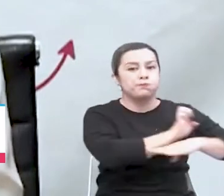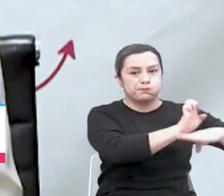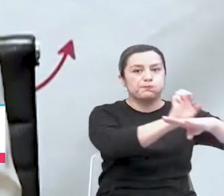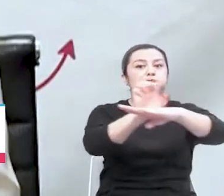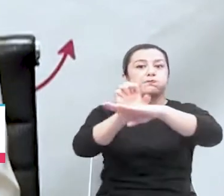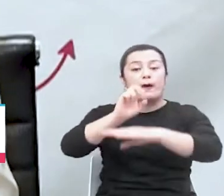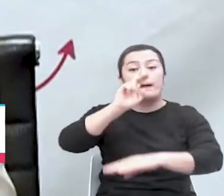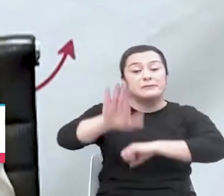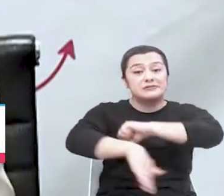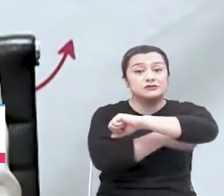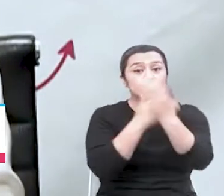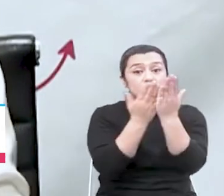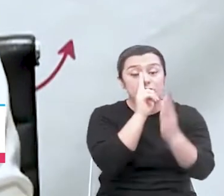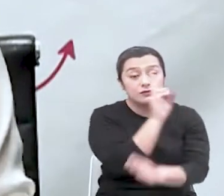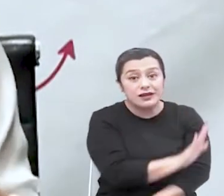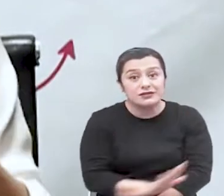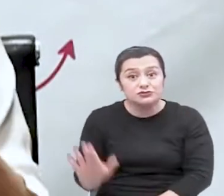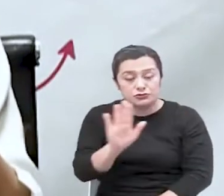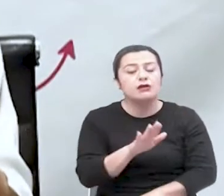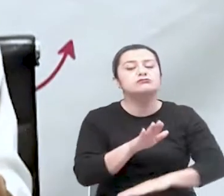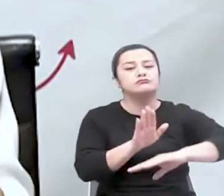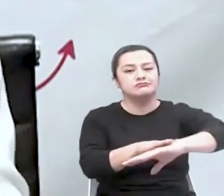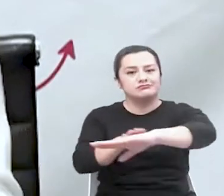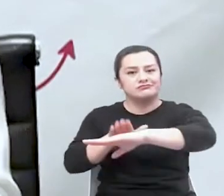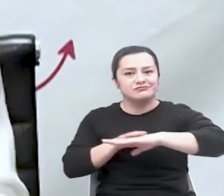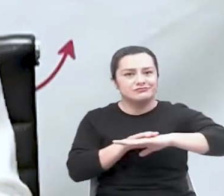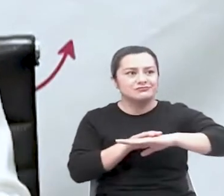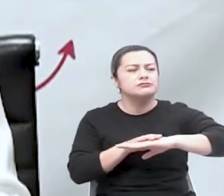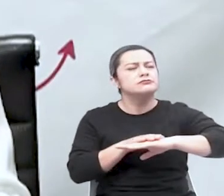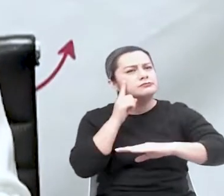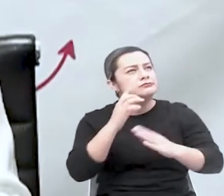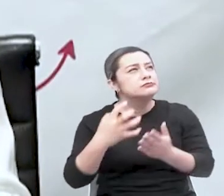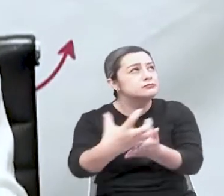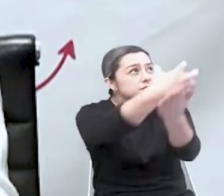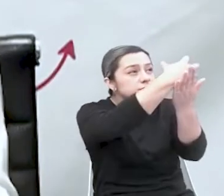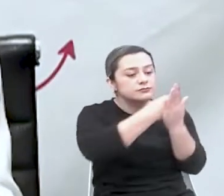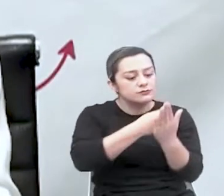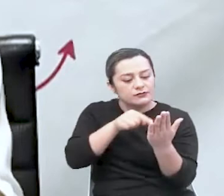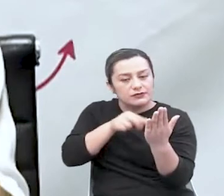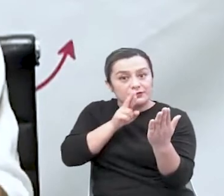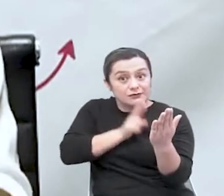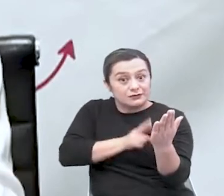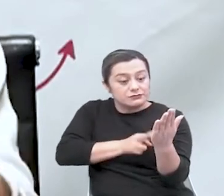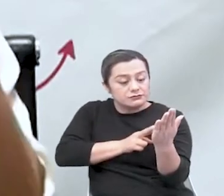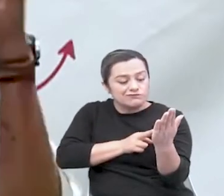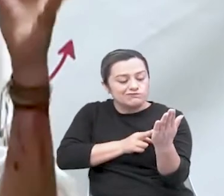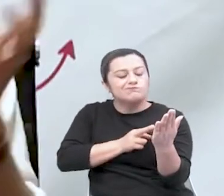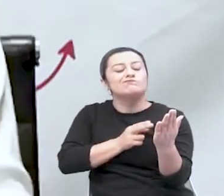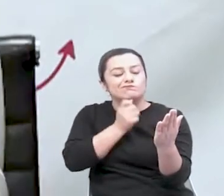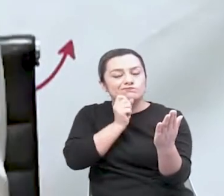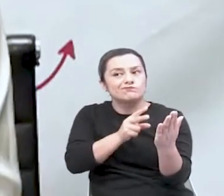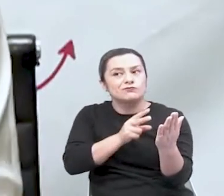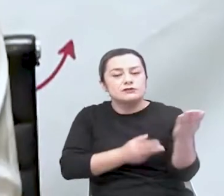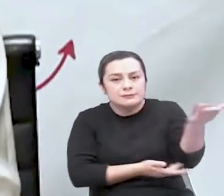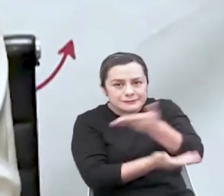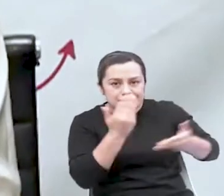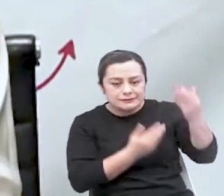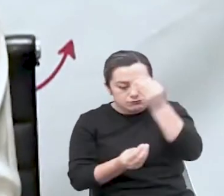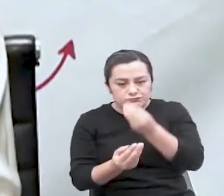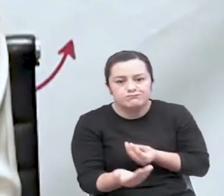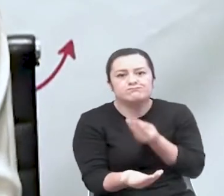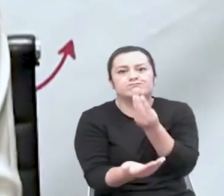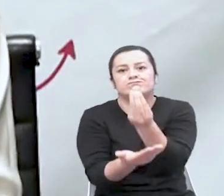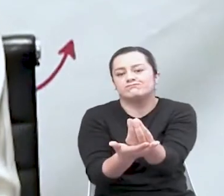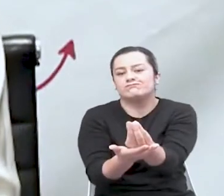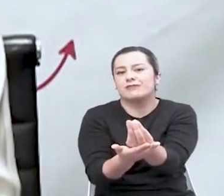Nacional para que lo que tenemos en términos de valoración sea un aporte a todo un ecosistema que lo que